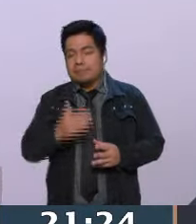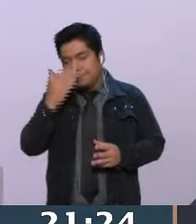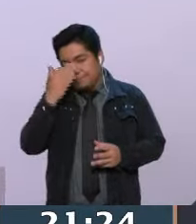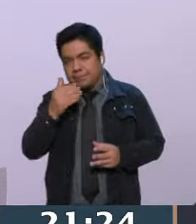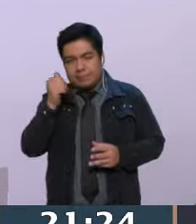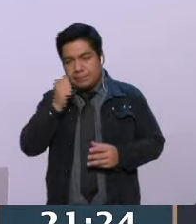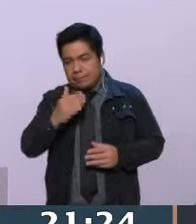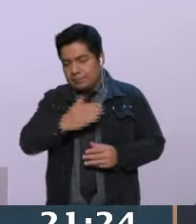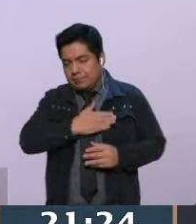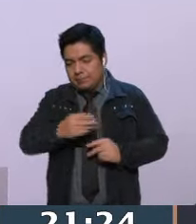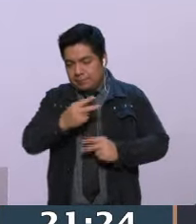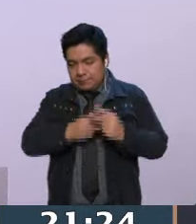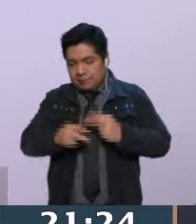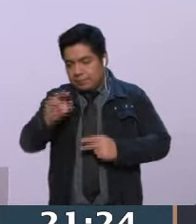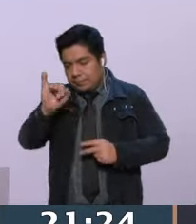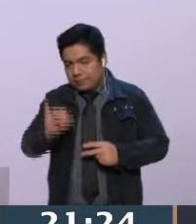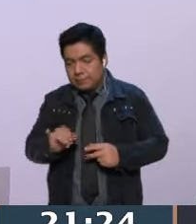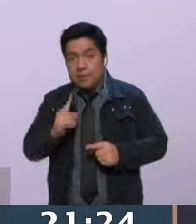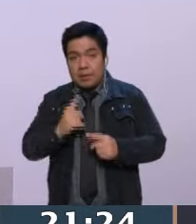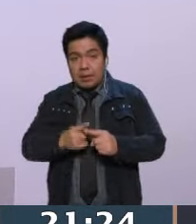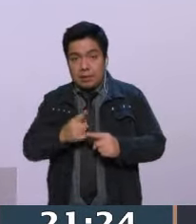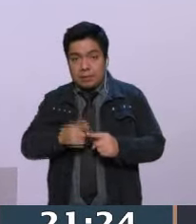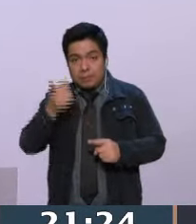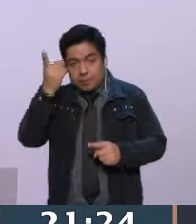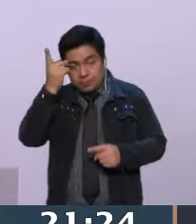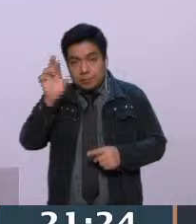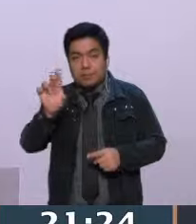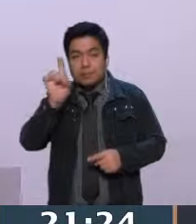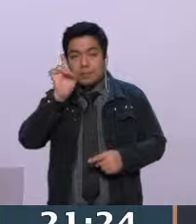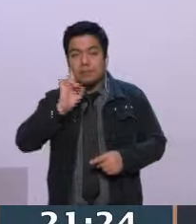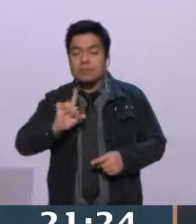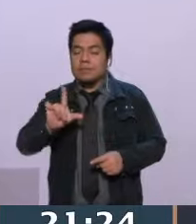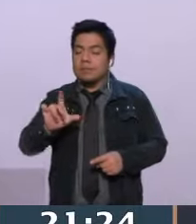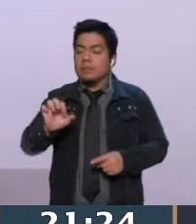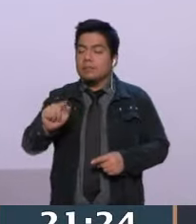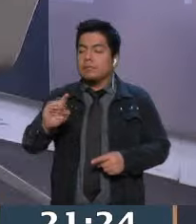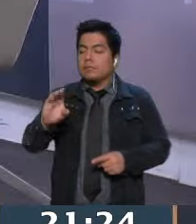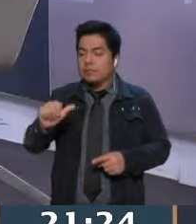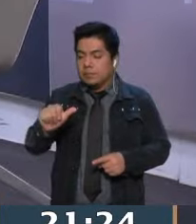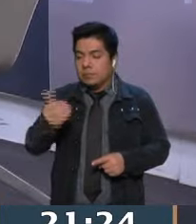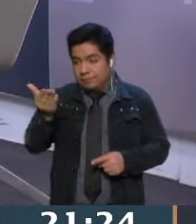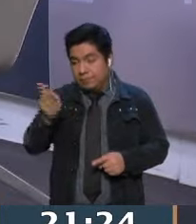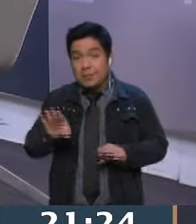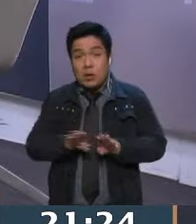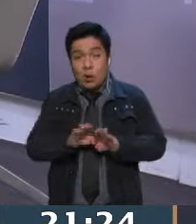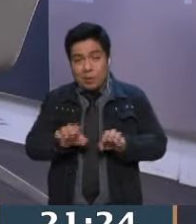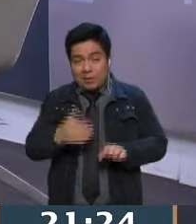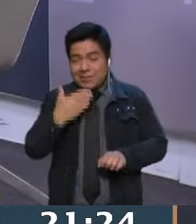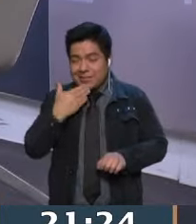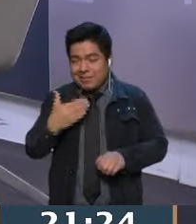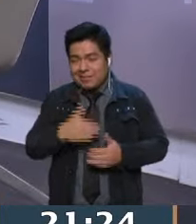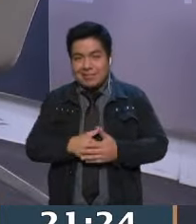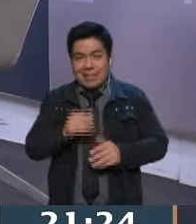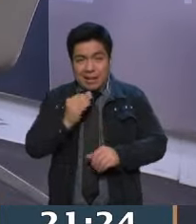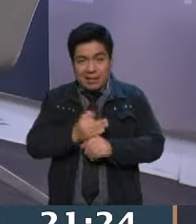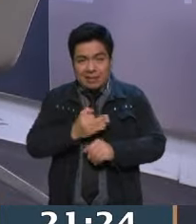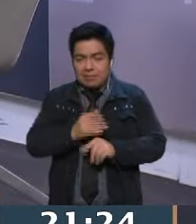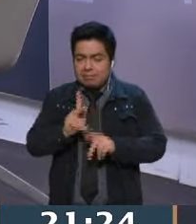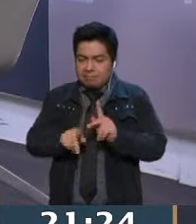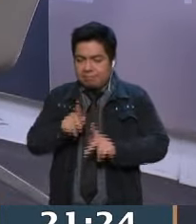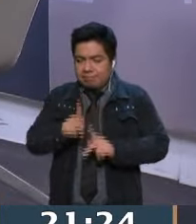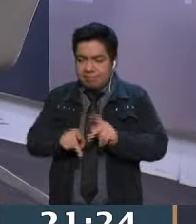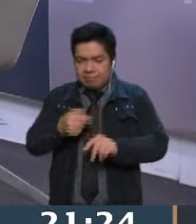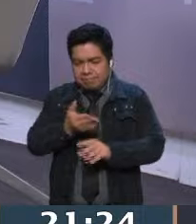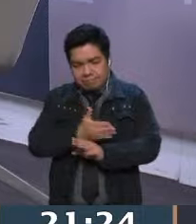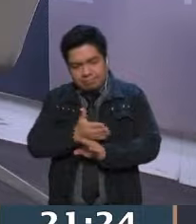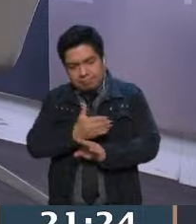Y le doy la bienvenida, como cada semana, a la doctora Leticia Calderón. Chelius, muy buenas noches, doctora. ¿Cómo estás? Aquí, pues, encantada para platicar algunas cosas de la